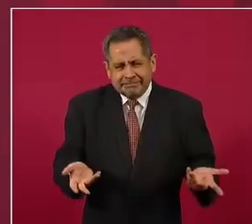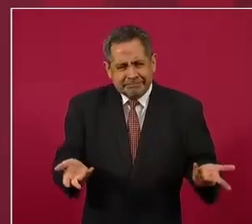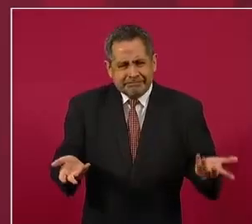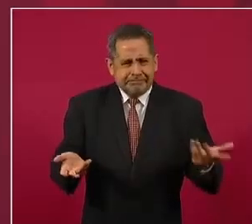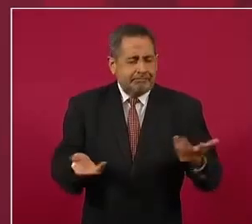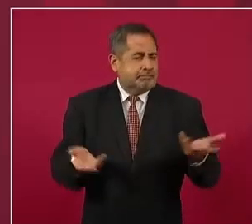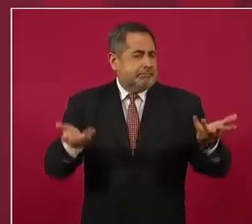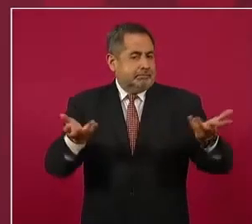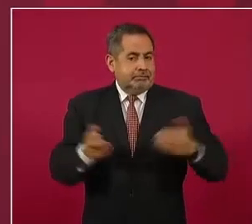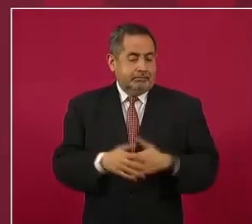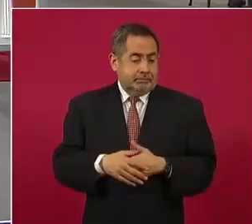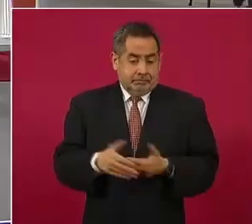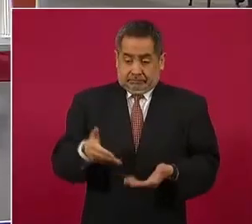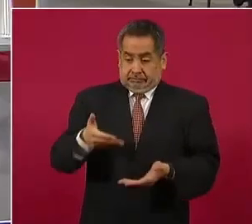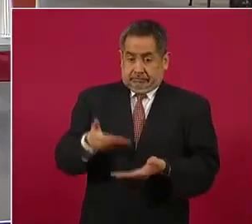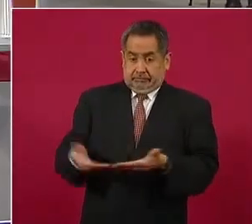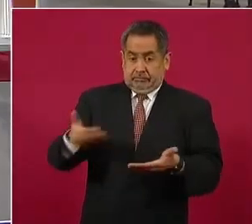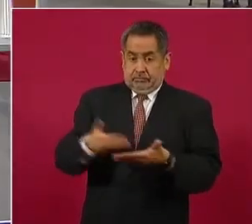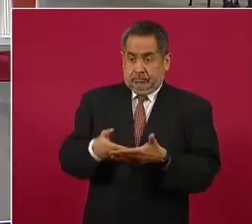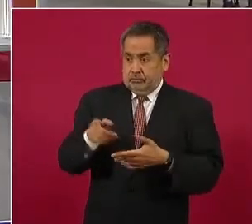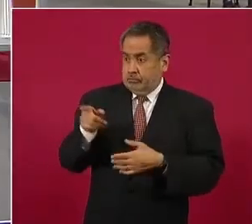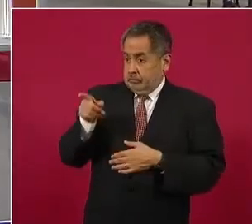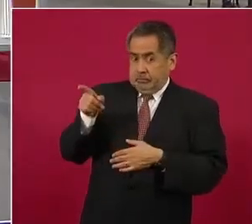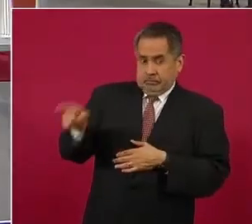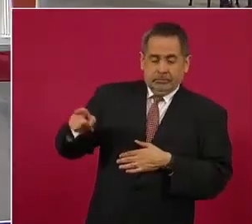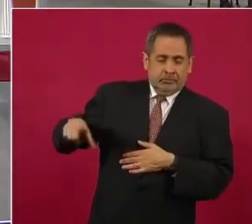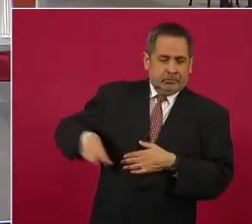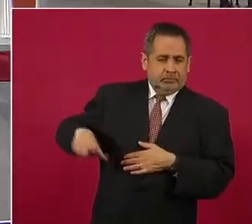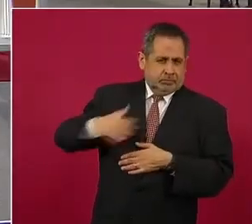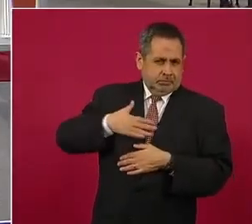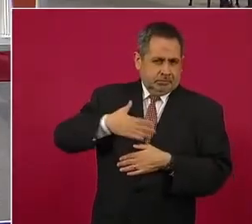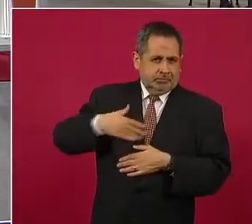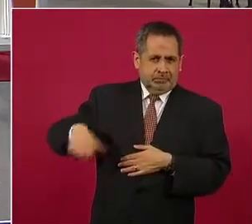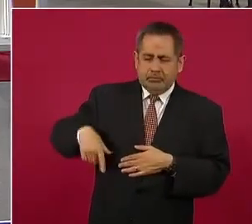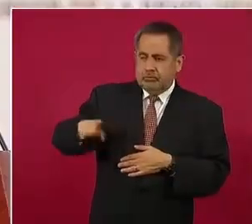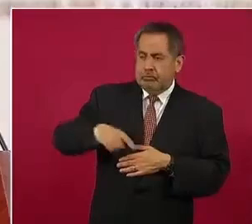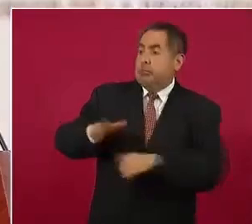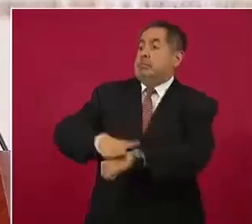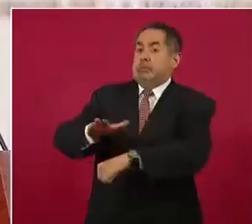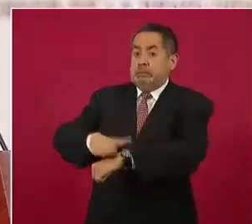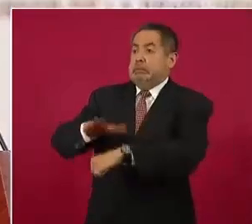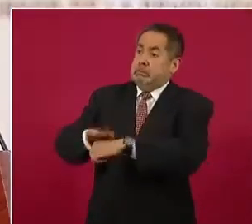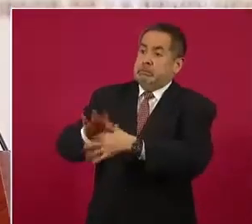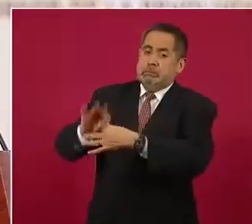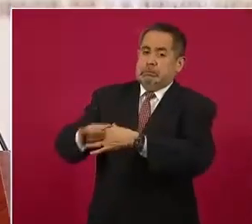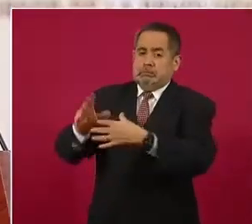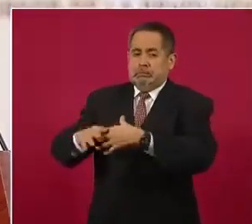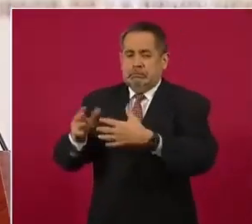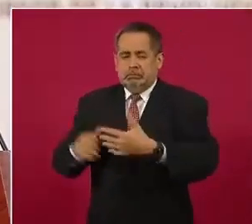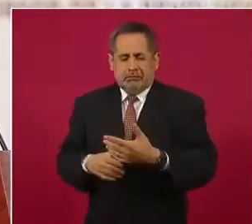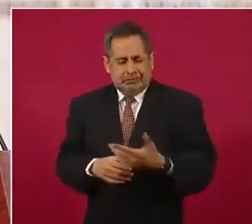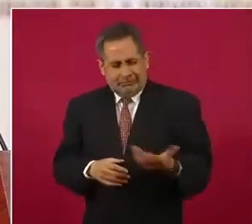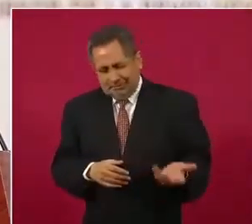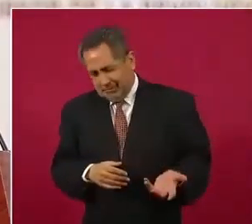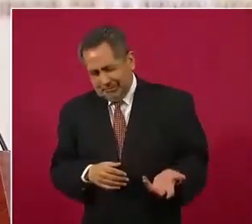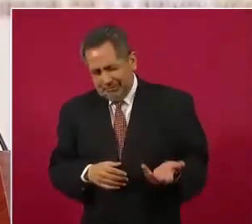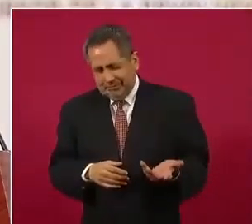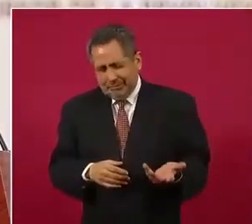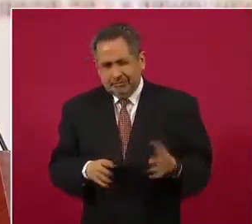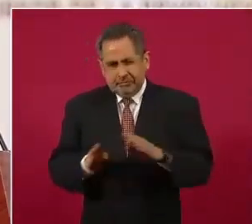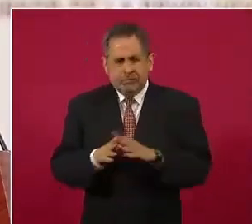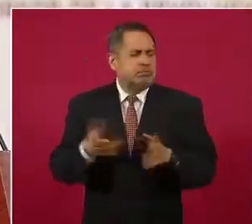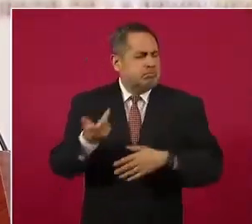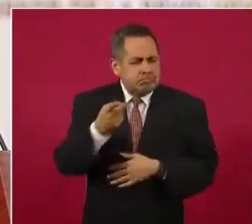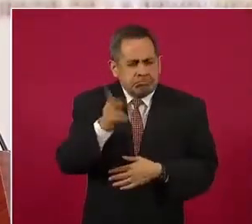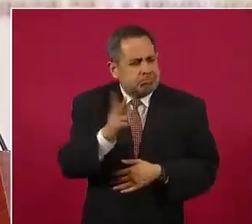Ahora que estamos nosotros, pues sí están viendo y además qué